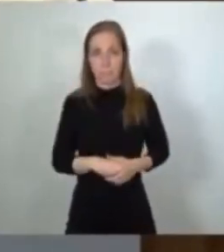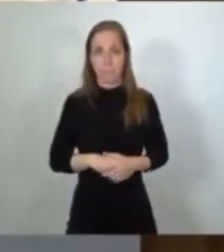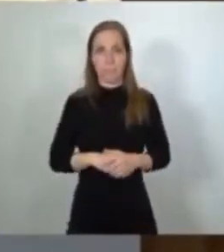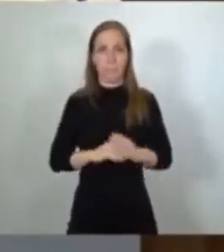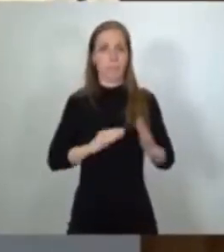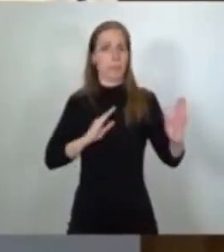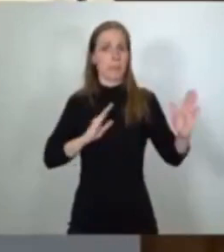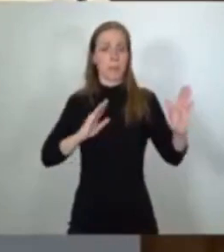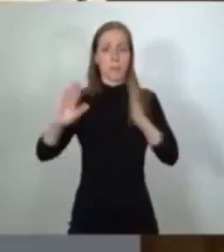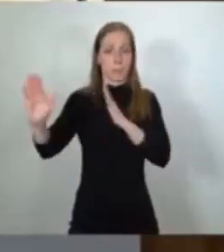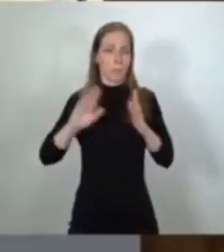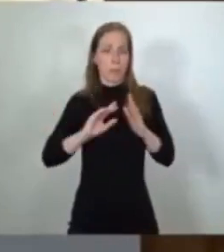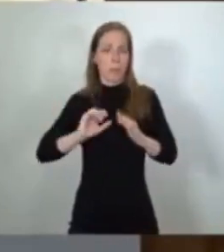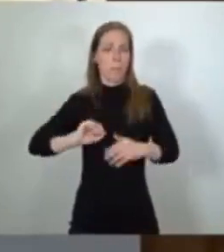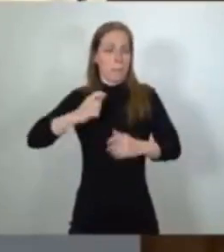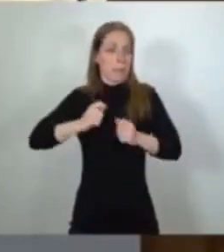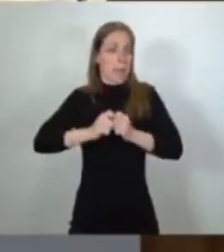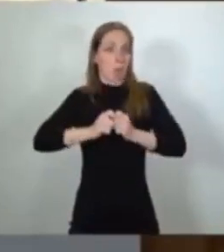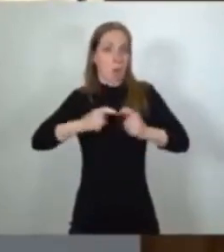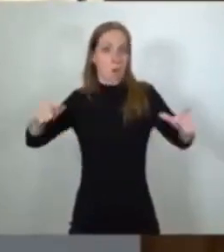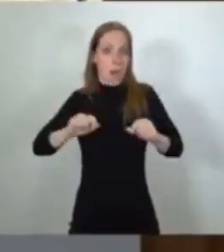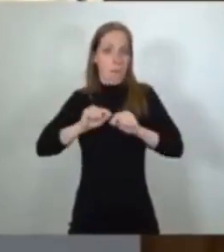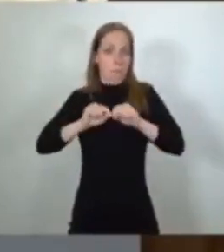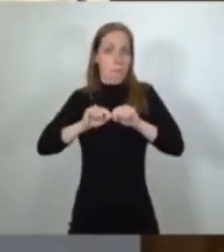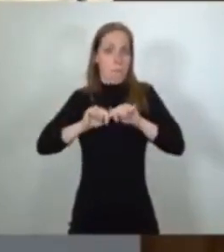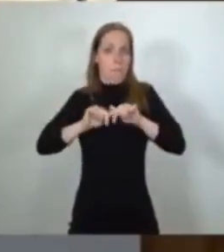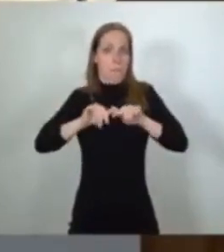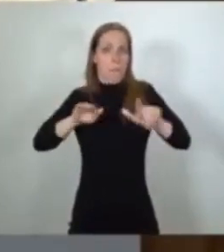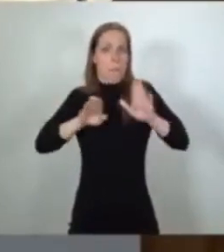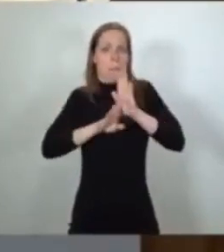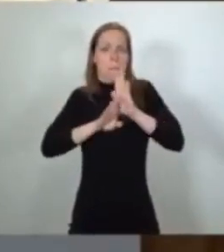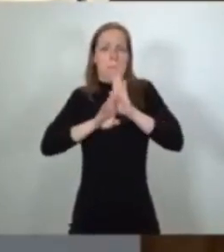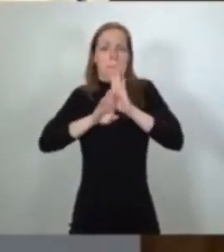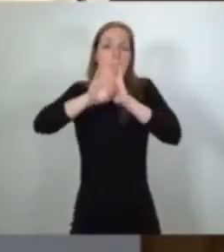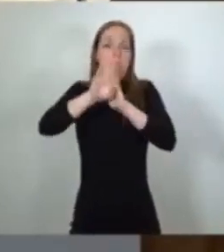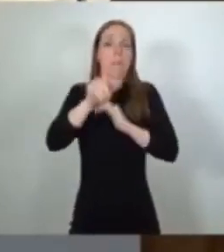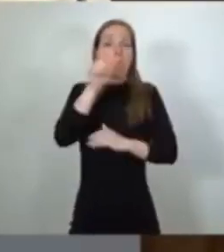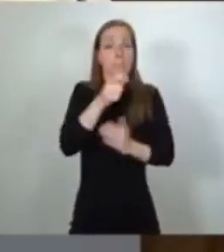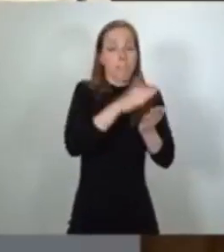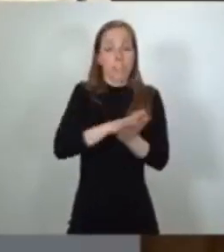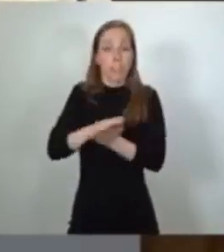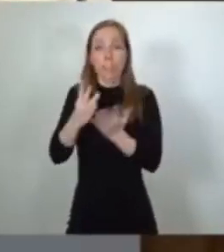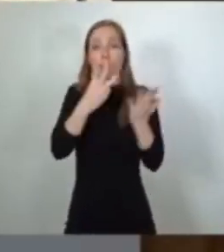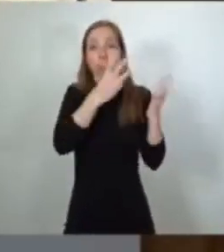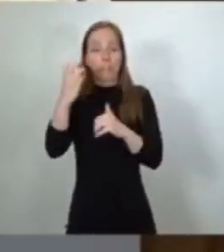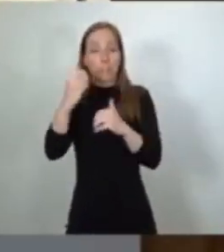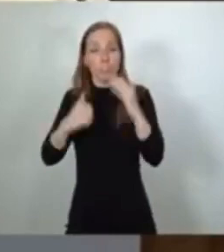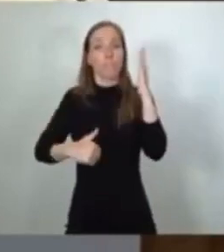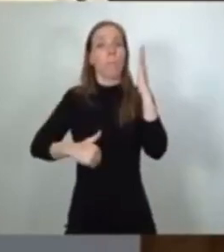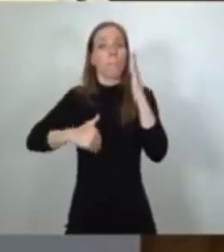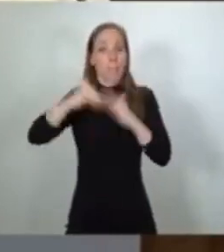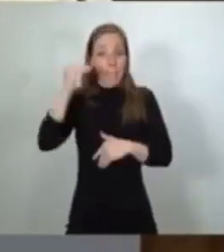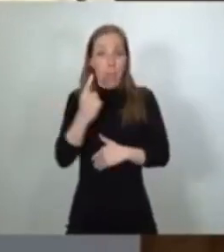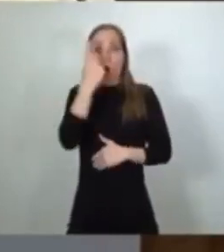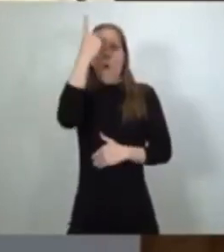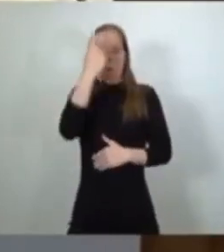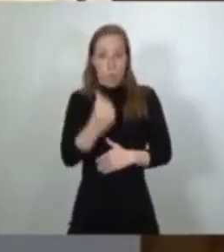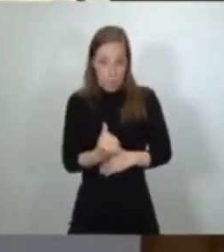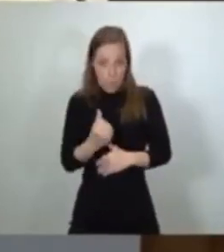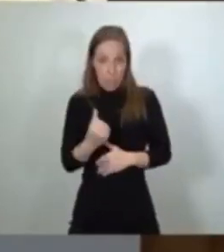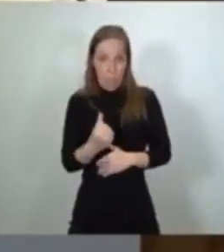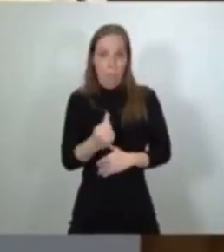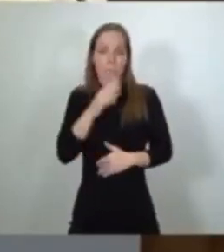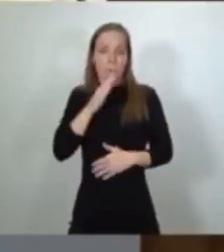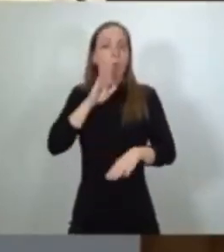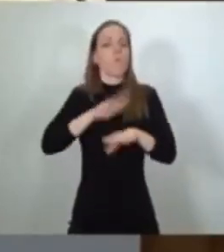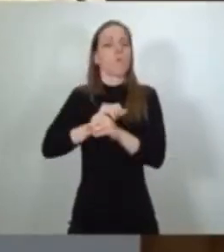pico de transmisiones de la primera ola de la pandemia. Más de 800 fallecidos registrados en aquella jornada por la